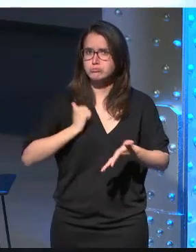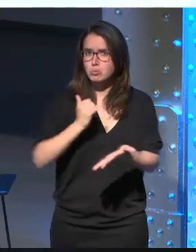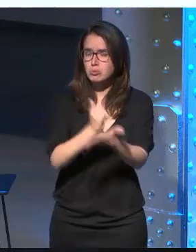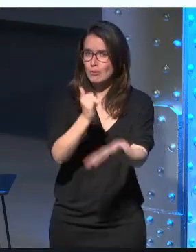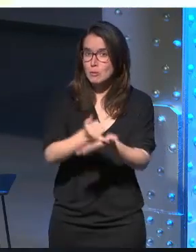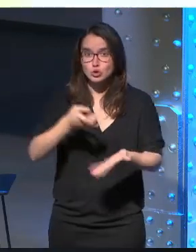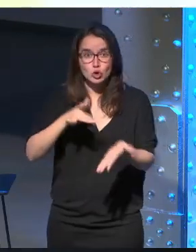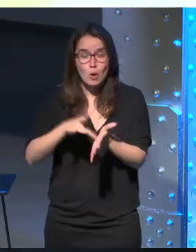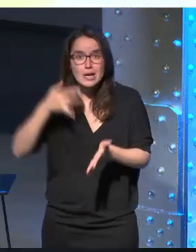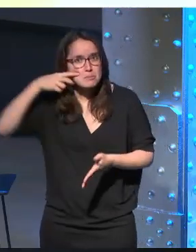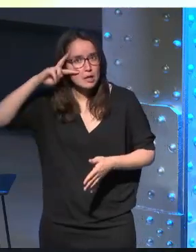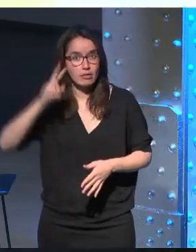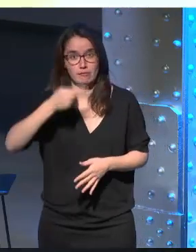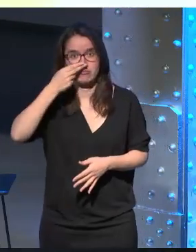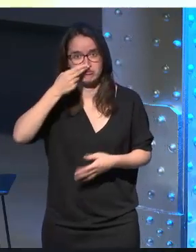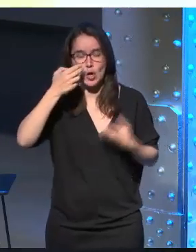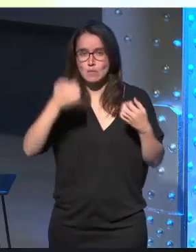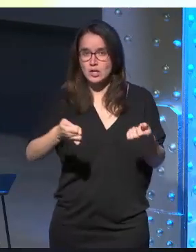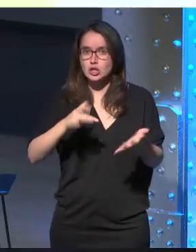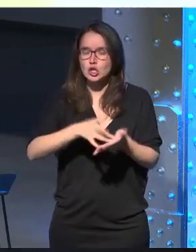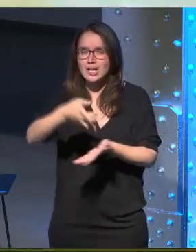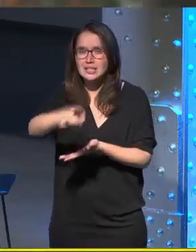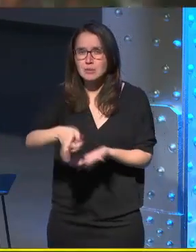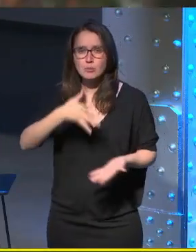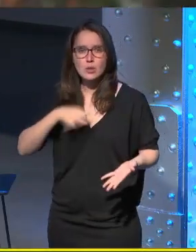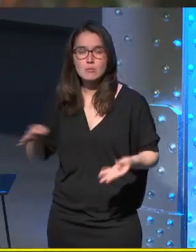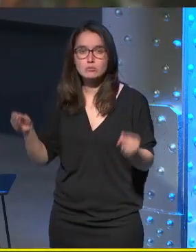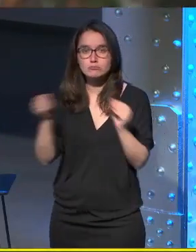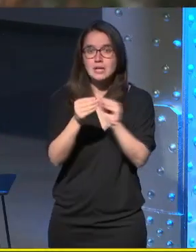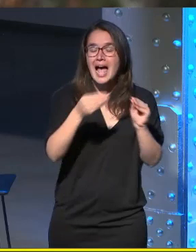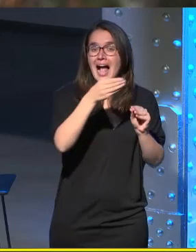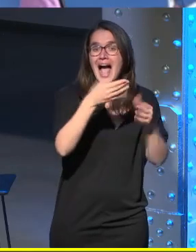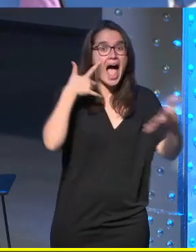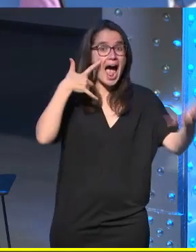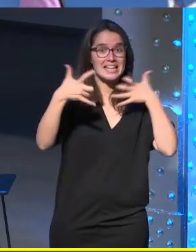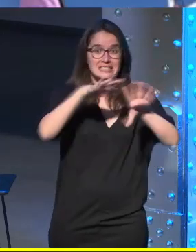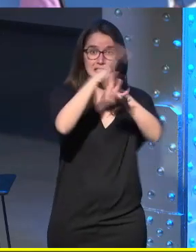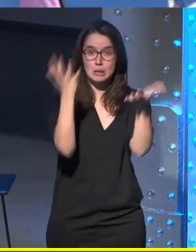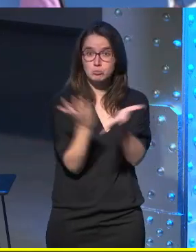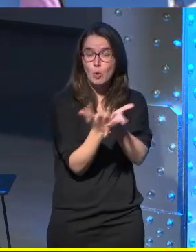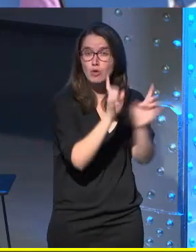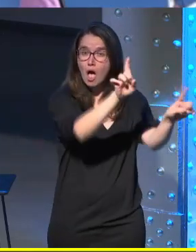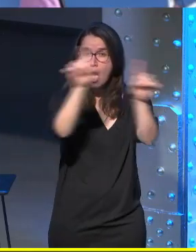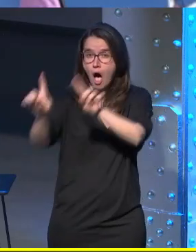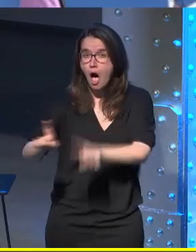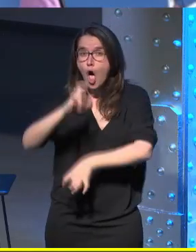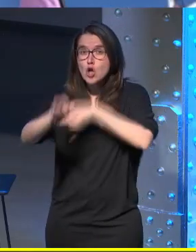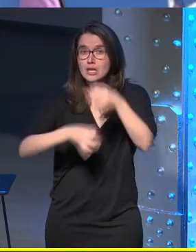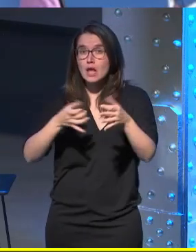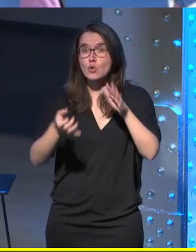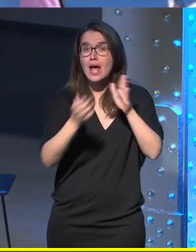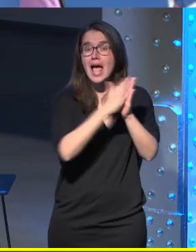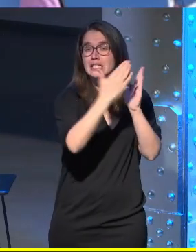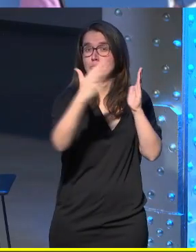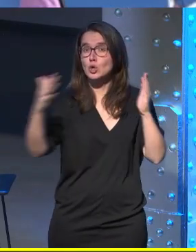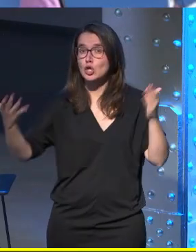muy interesante ocurre también que podemos juntar artistas de todo el mundo y organizar una exposición